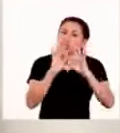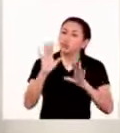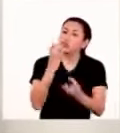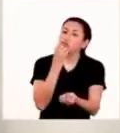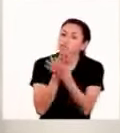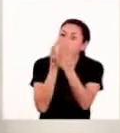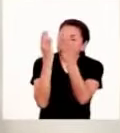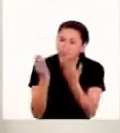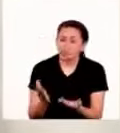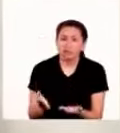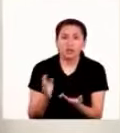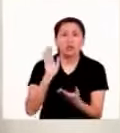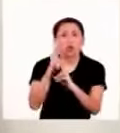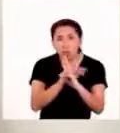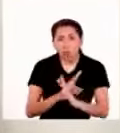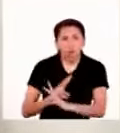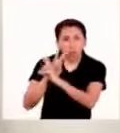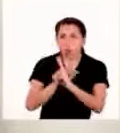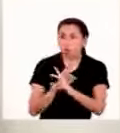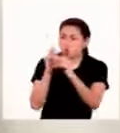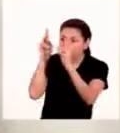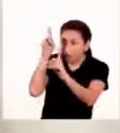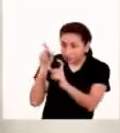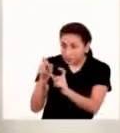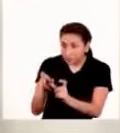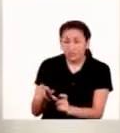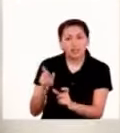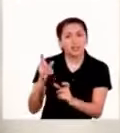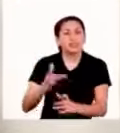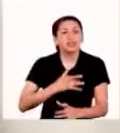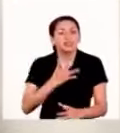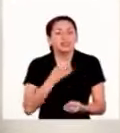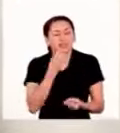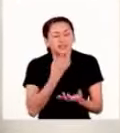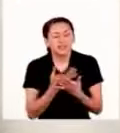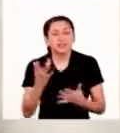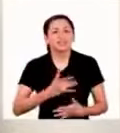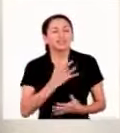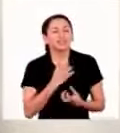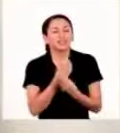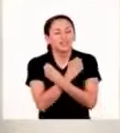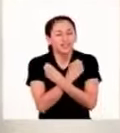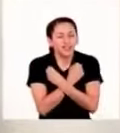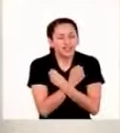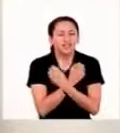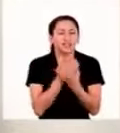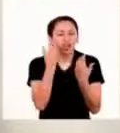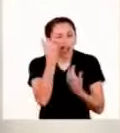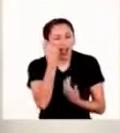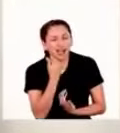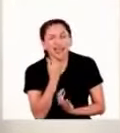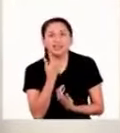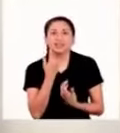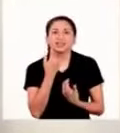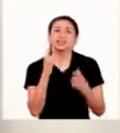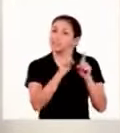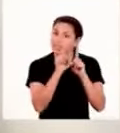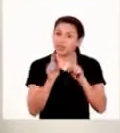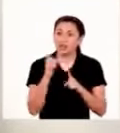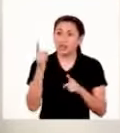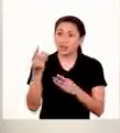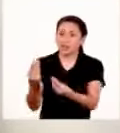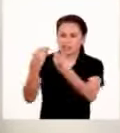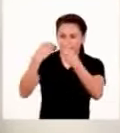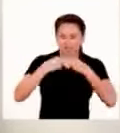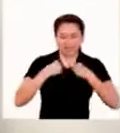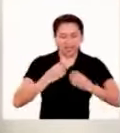velar por su cuidado es fundamental para que se sientan bien queridas queridos y sobre todo para